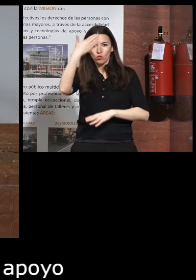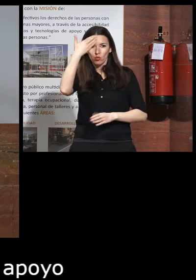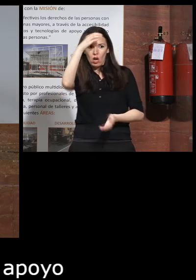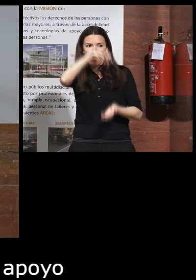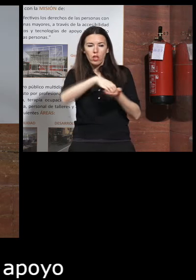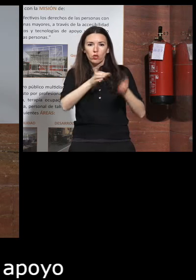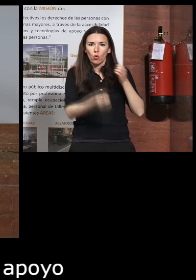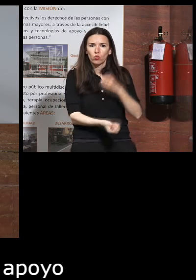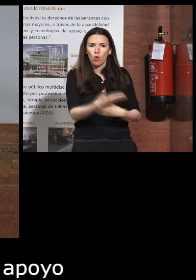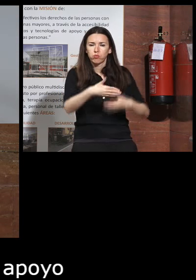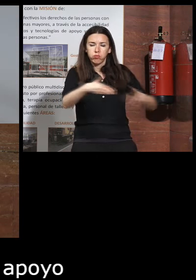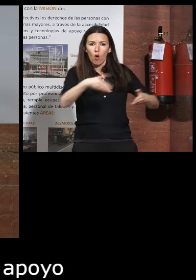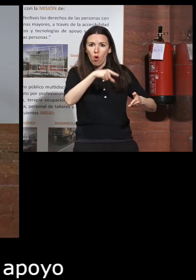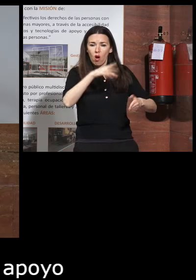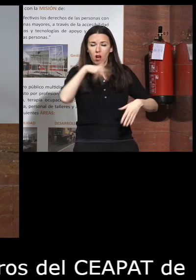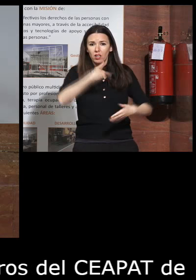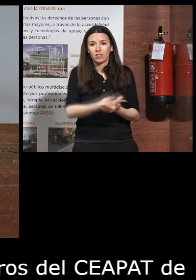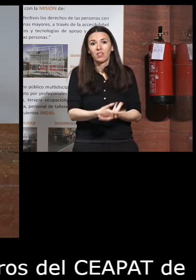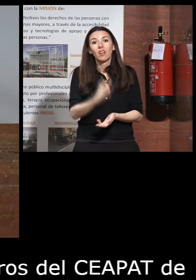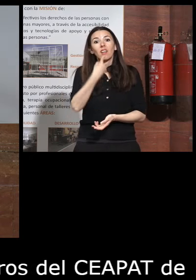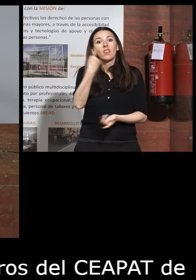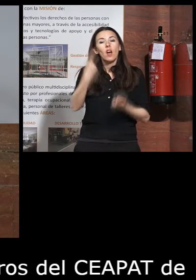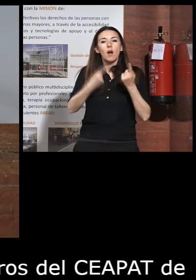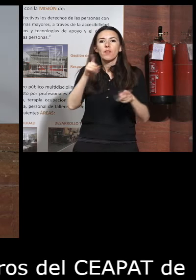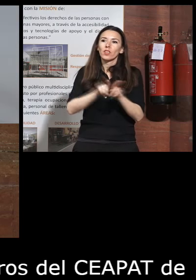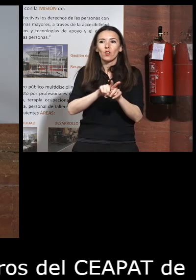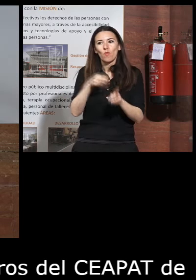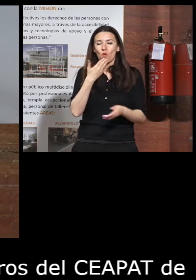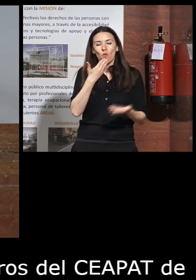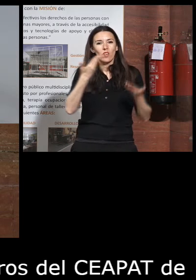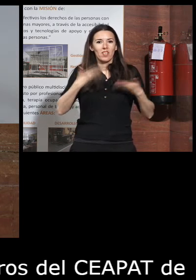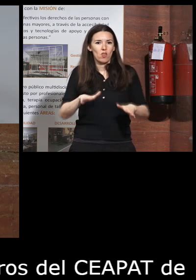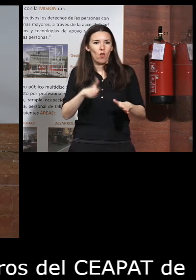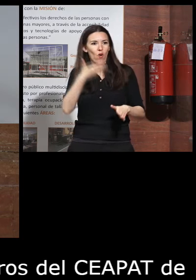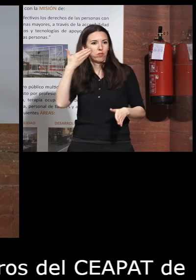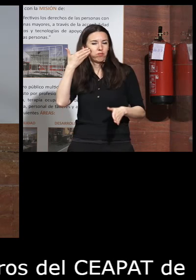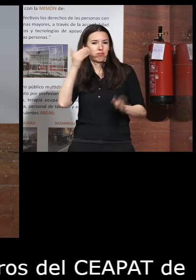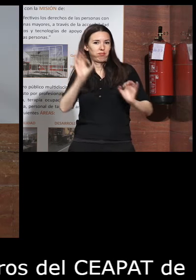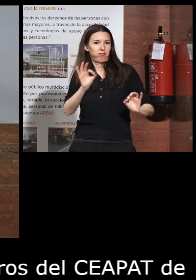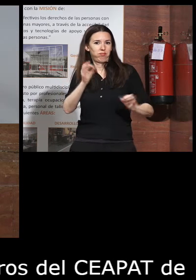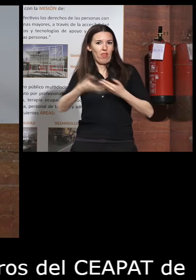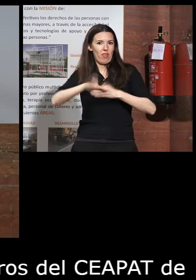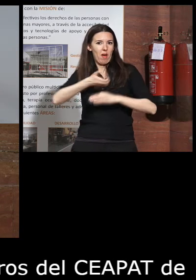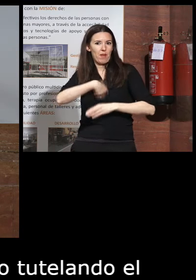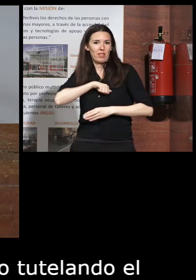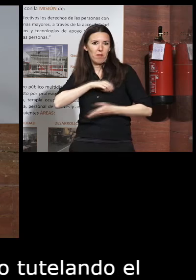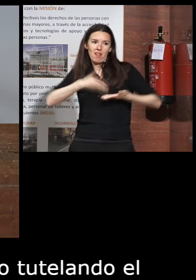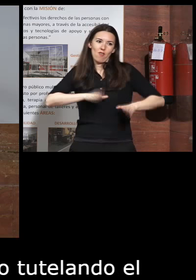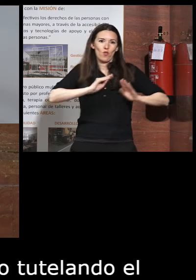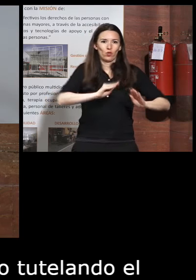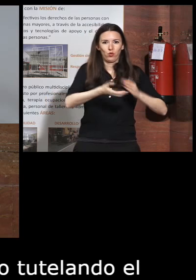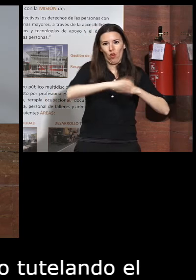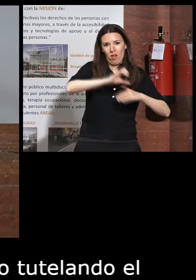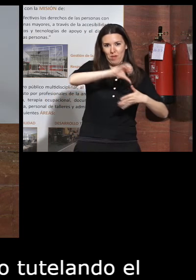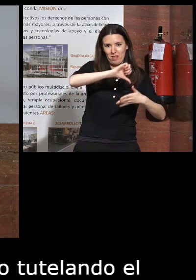sus comienzos me decía en alguna ocasión que era como un hijo predilecto del CEAPAT de España entonces